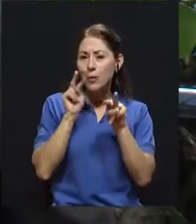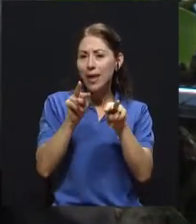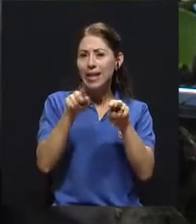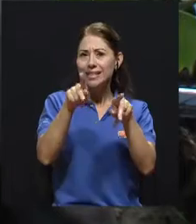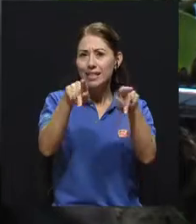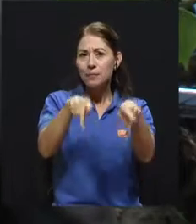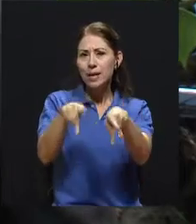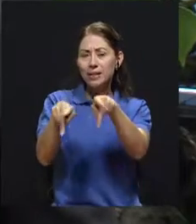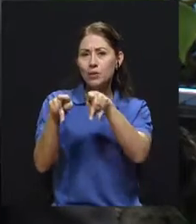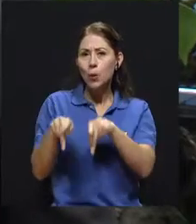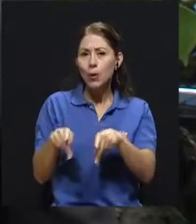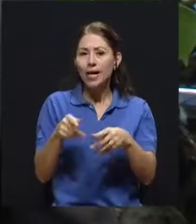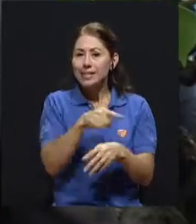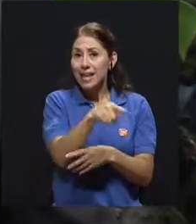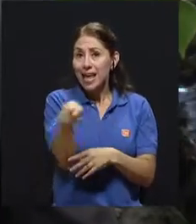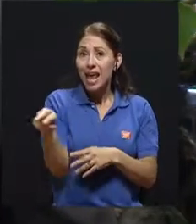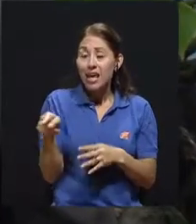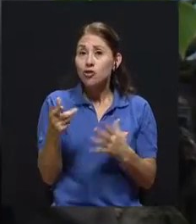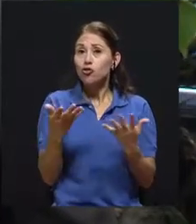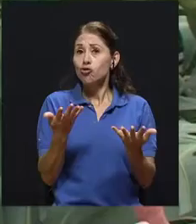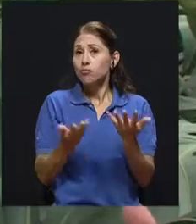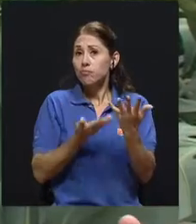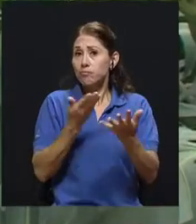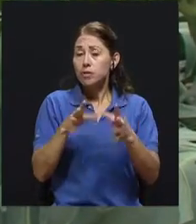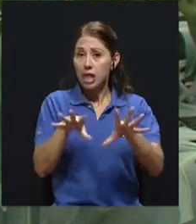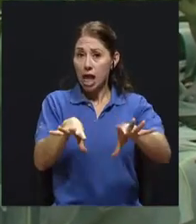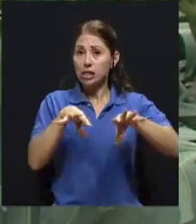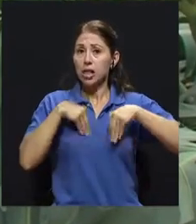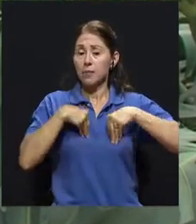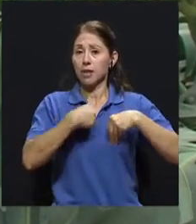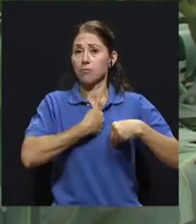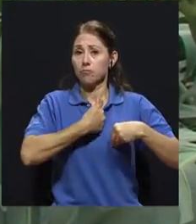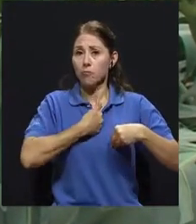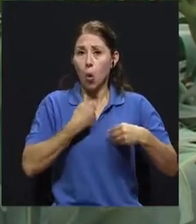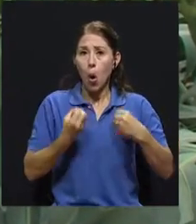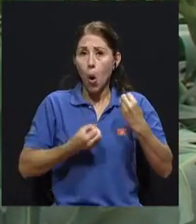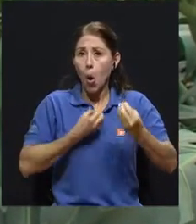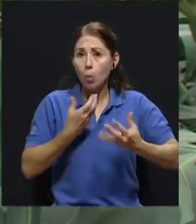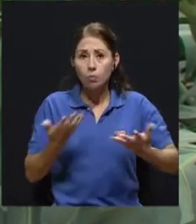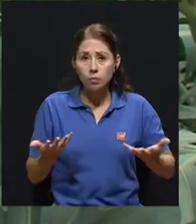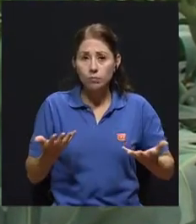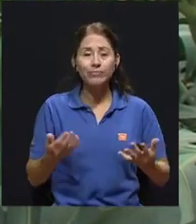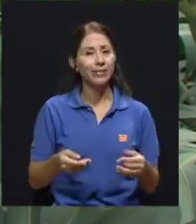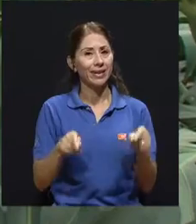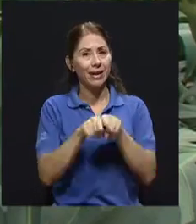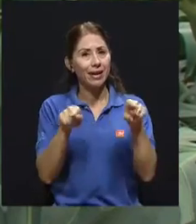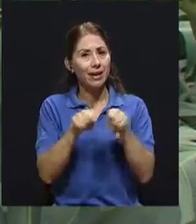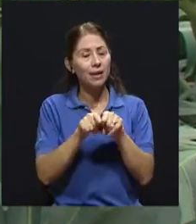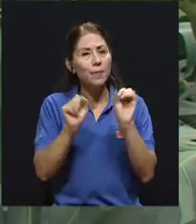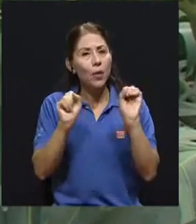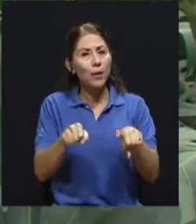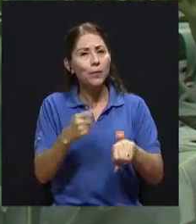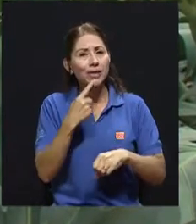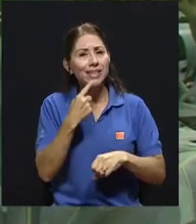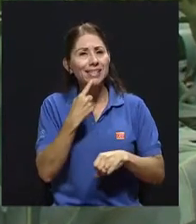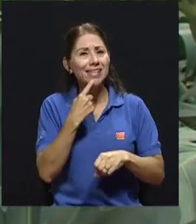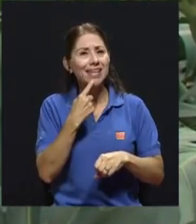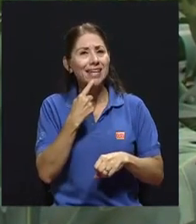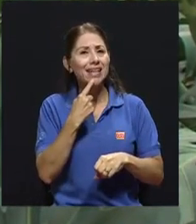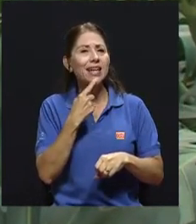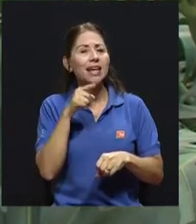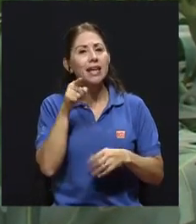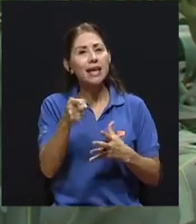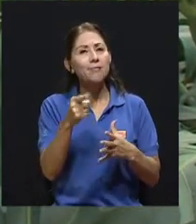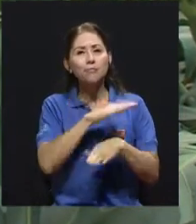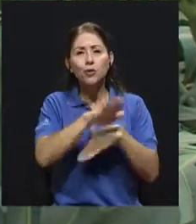lo que buscan es la aceptación, tal vez, o no. Vamos a ver, incluso podríamos decir de esa frase, derivar que todas las